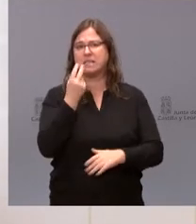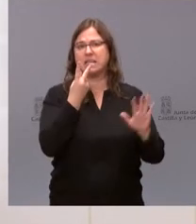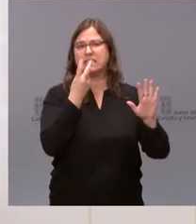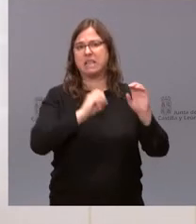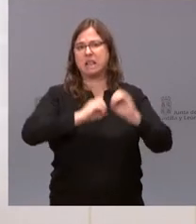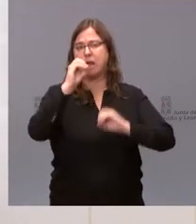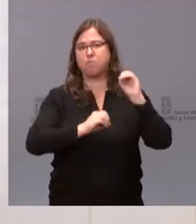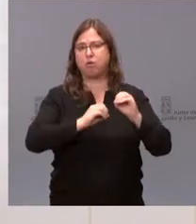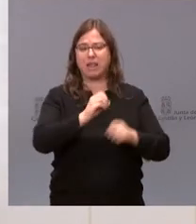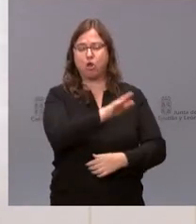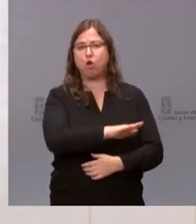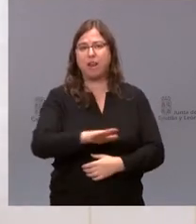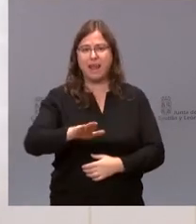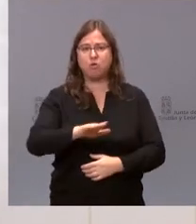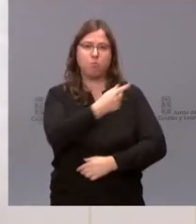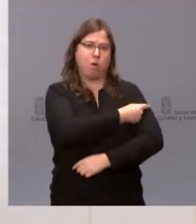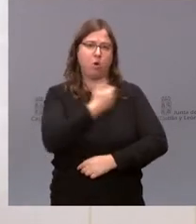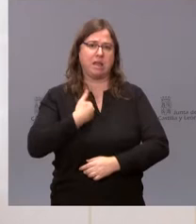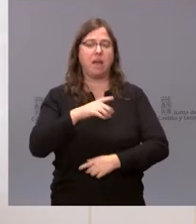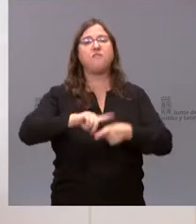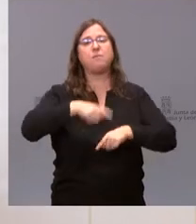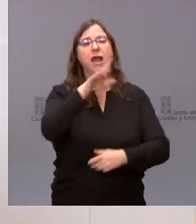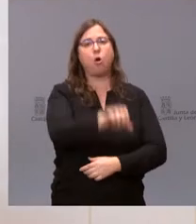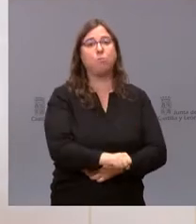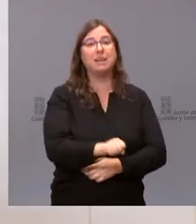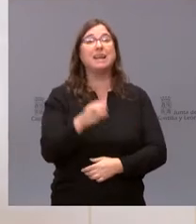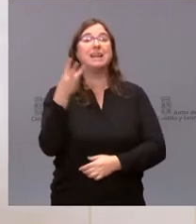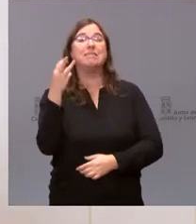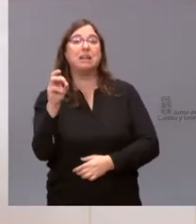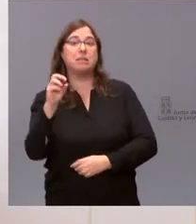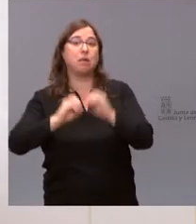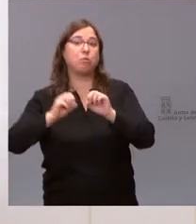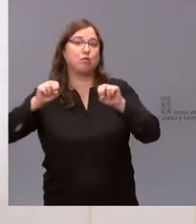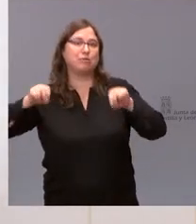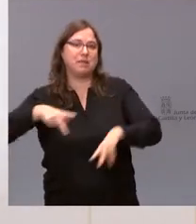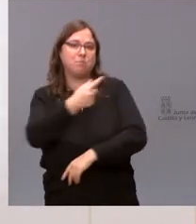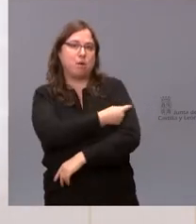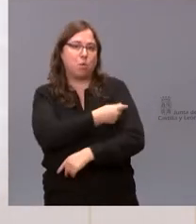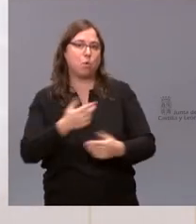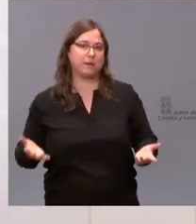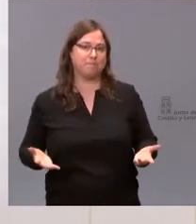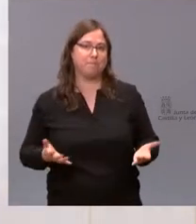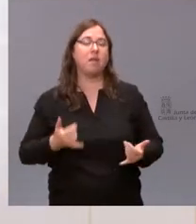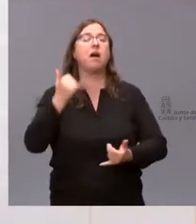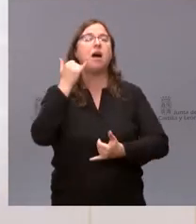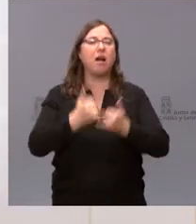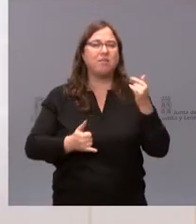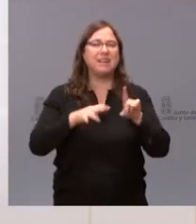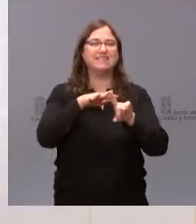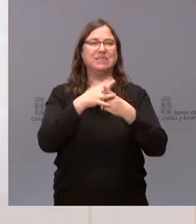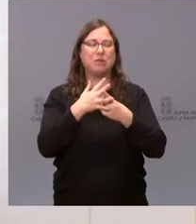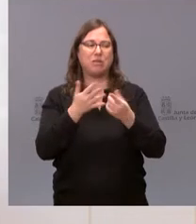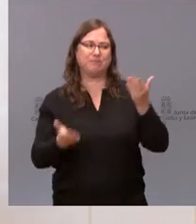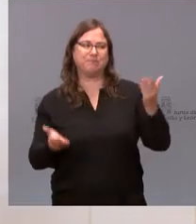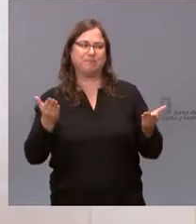de los niños. Otro 30% se quedaban sin vacunación sin y esto provocaba una situación de